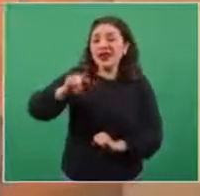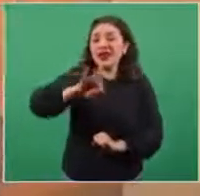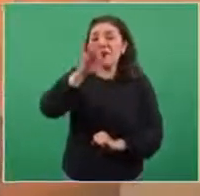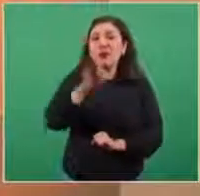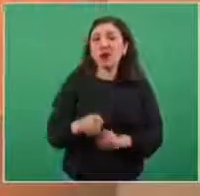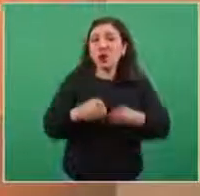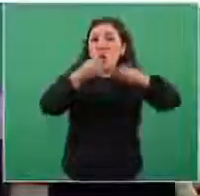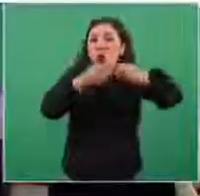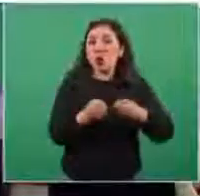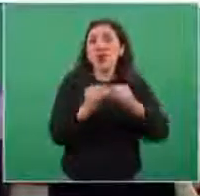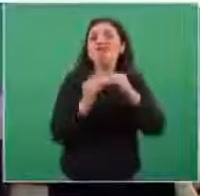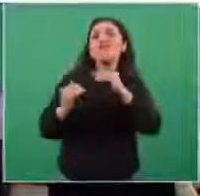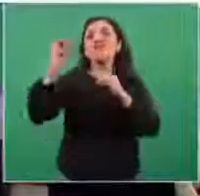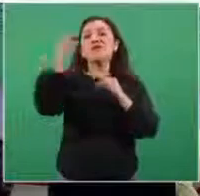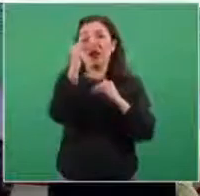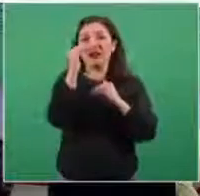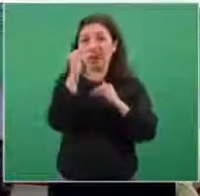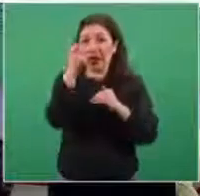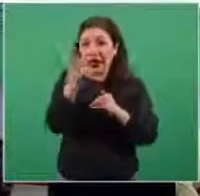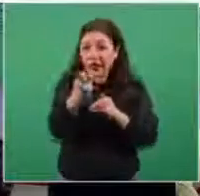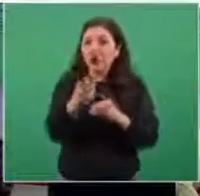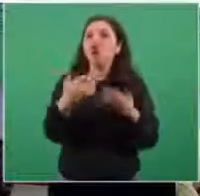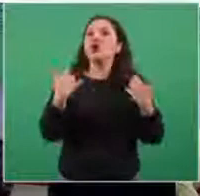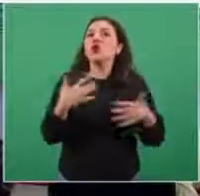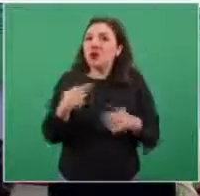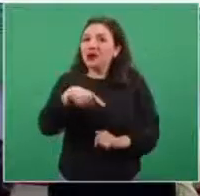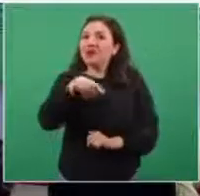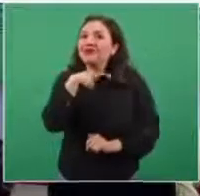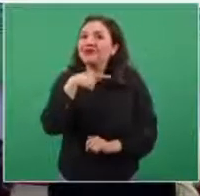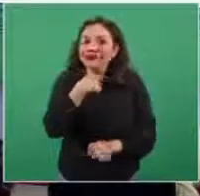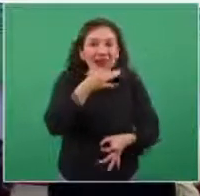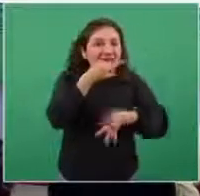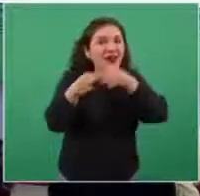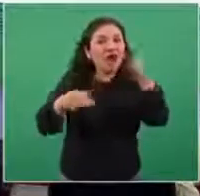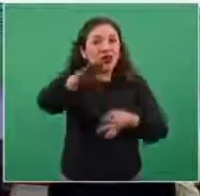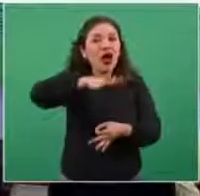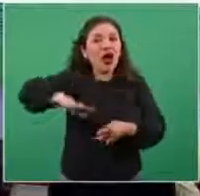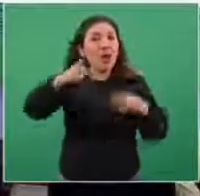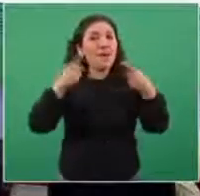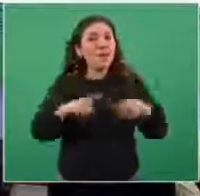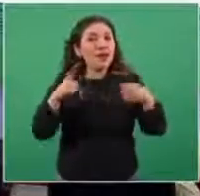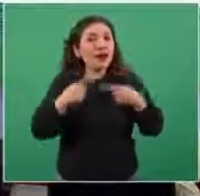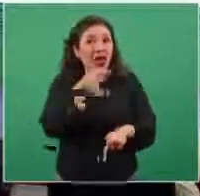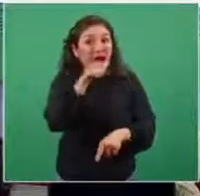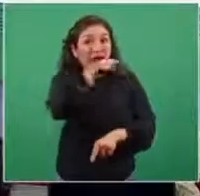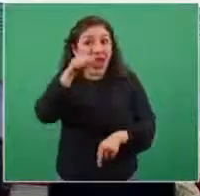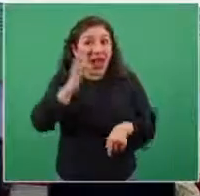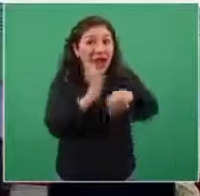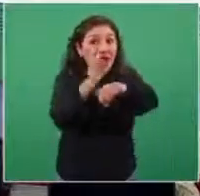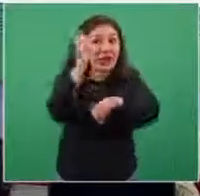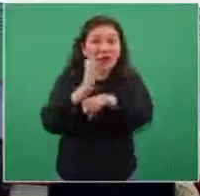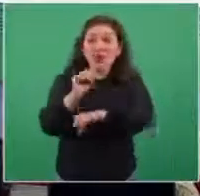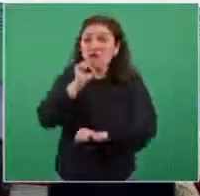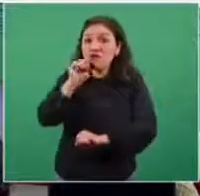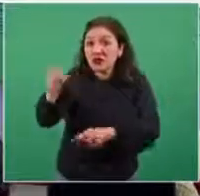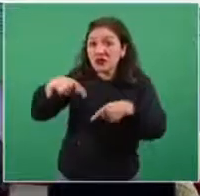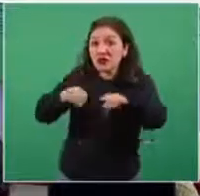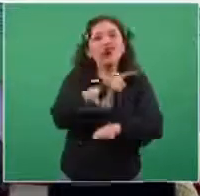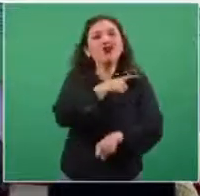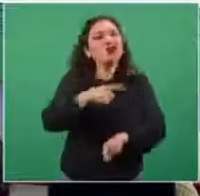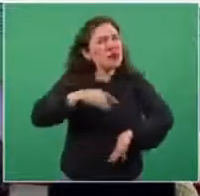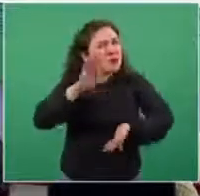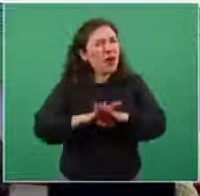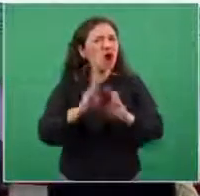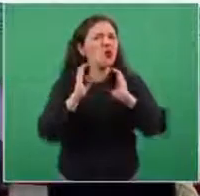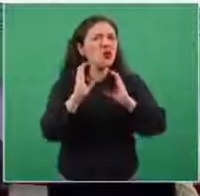ciento de ocupación. Esto es una alerta a las personas que están en estas entidades federativas a extremar